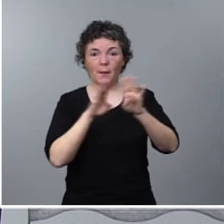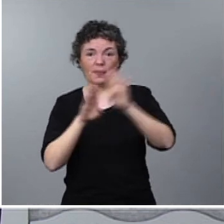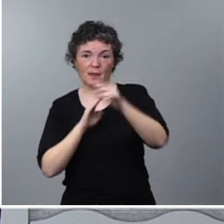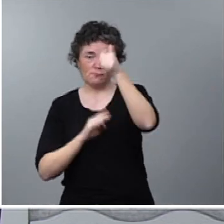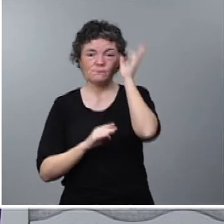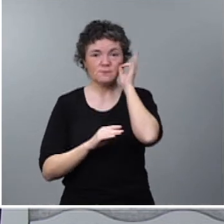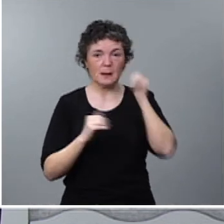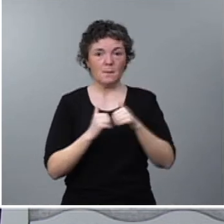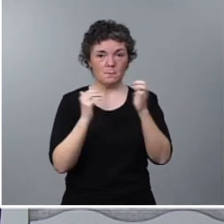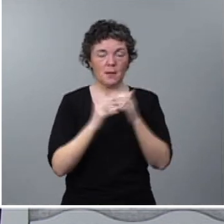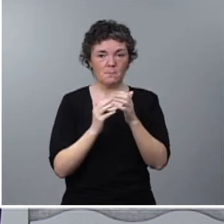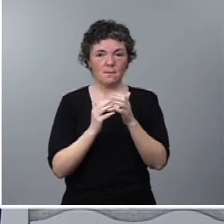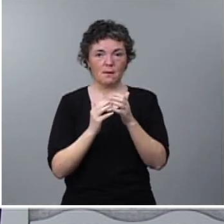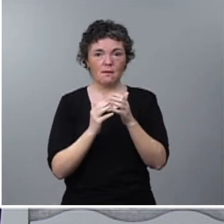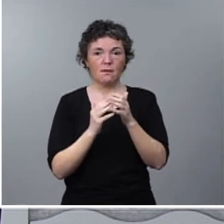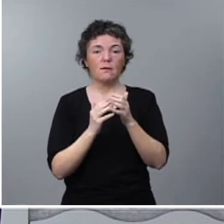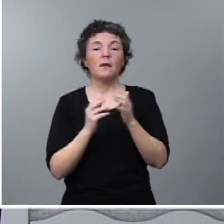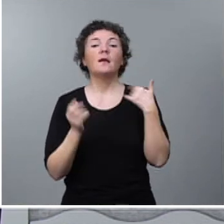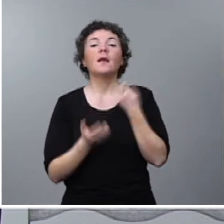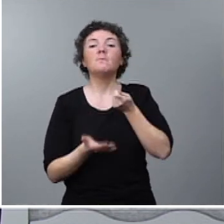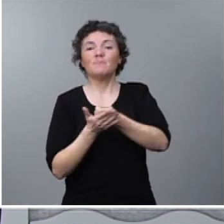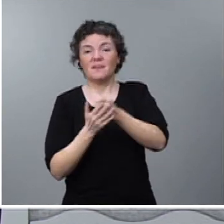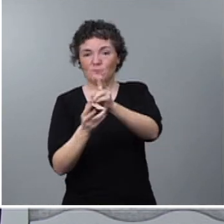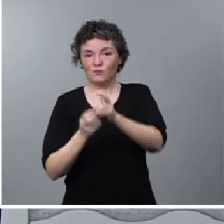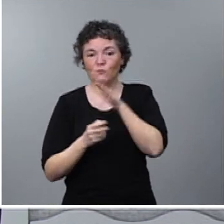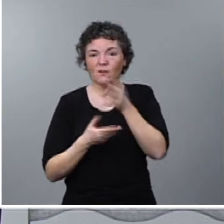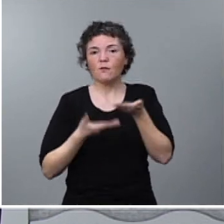La Palma y que no tengan que tributar por estas ayudas, como sería lo habitual. ¡Gracias!